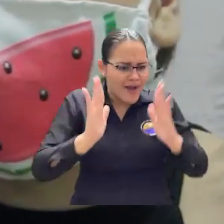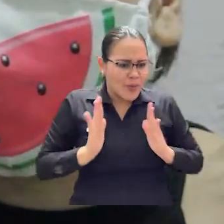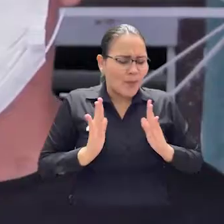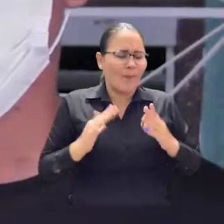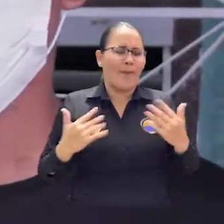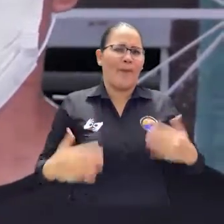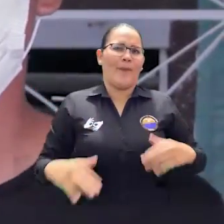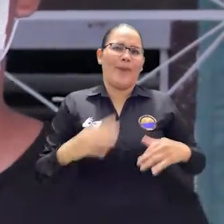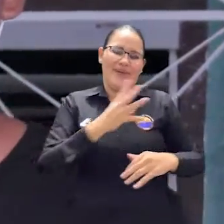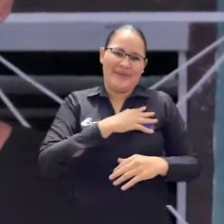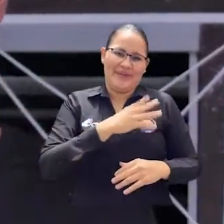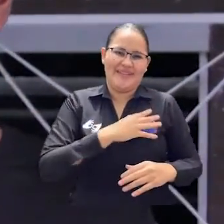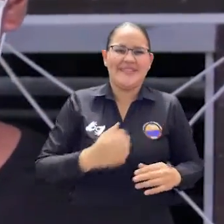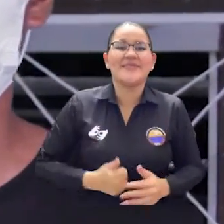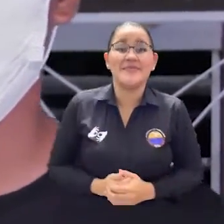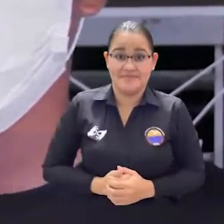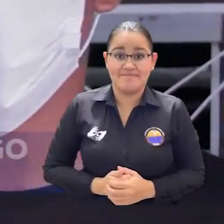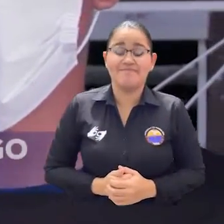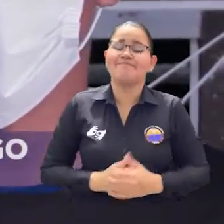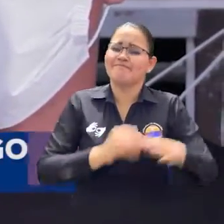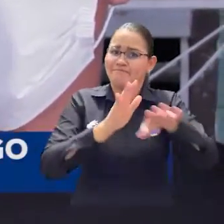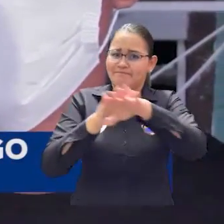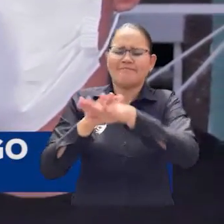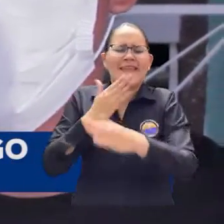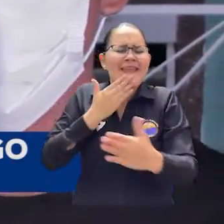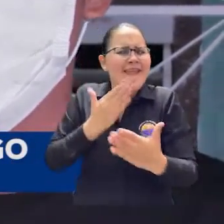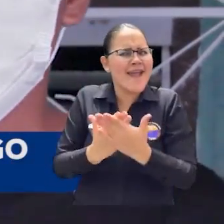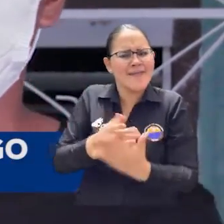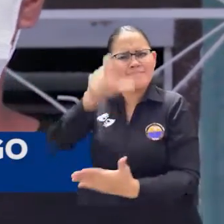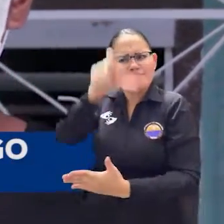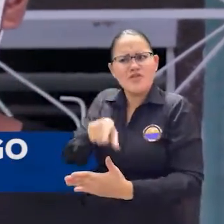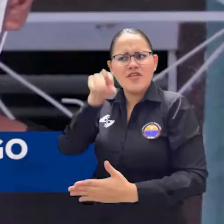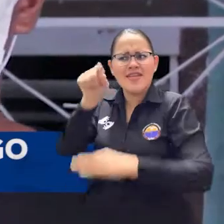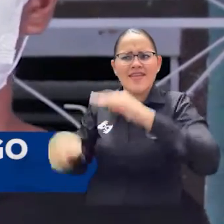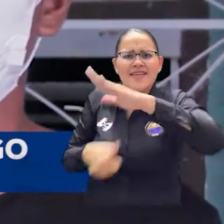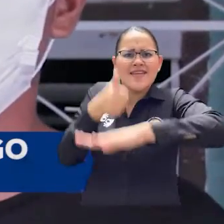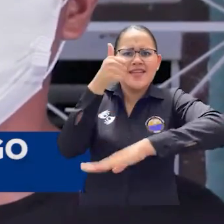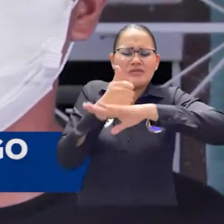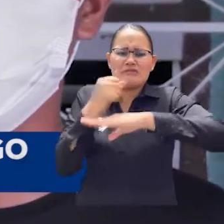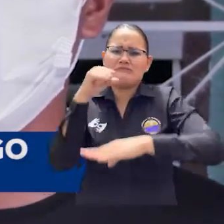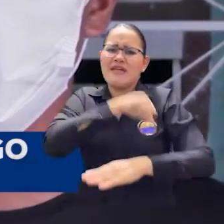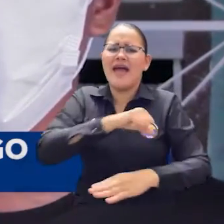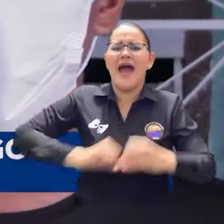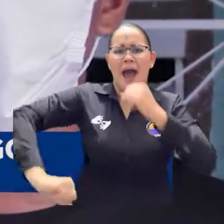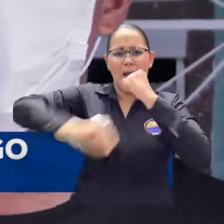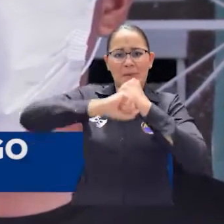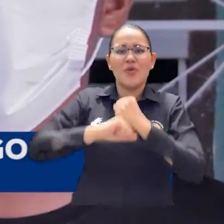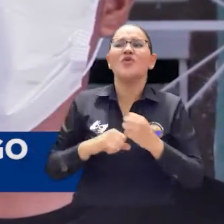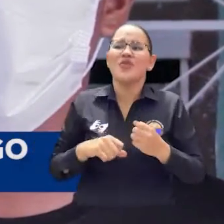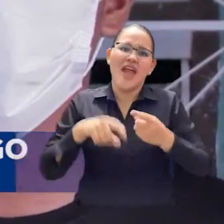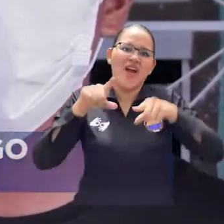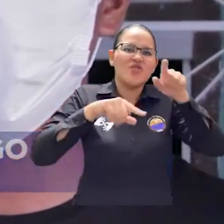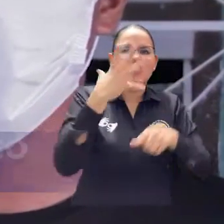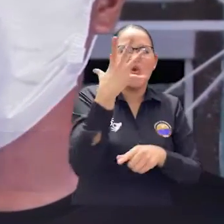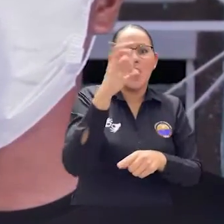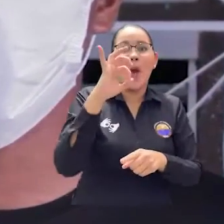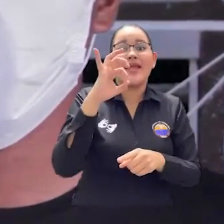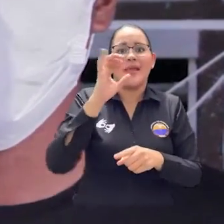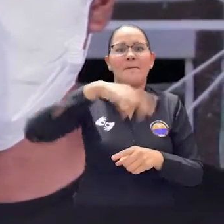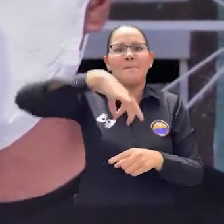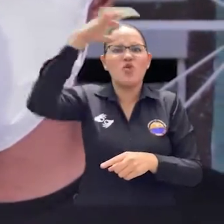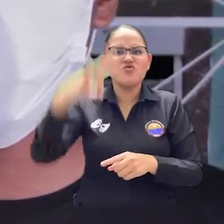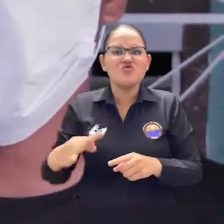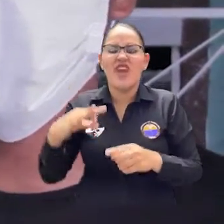compañeros. Gracias a la gestión que hizo el rector Pablo Vera Salazar, nos ha dado a todos los estudiantes el alivio económico del 50% de la